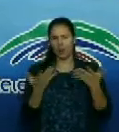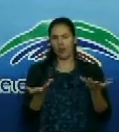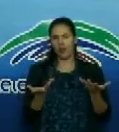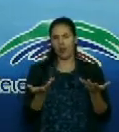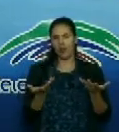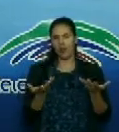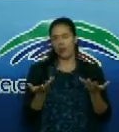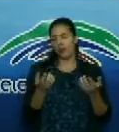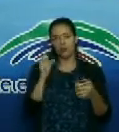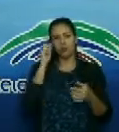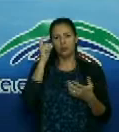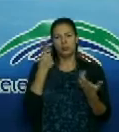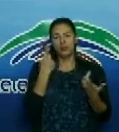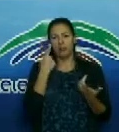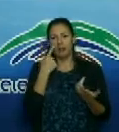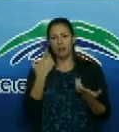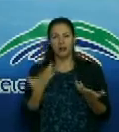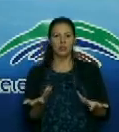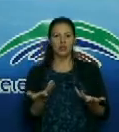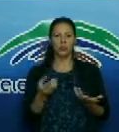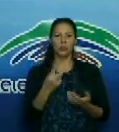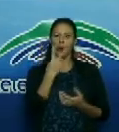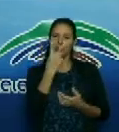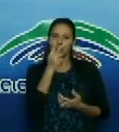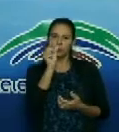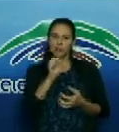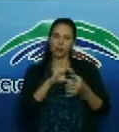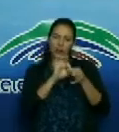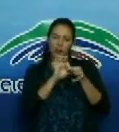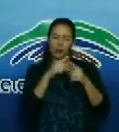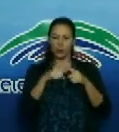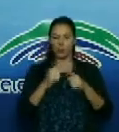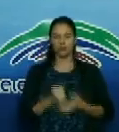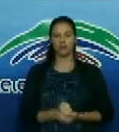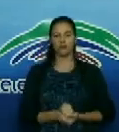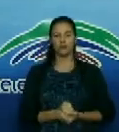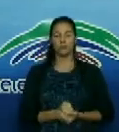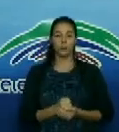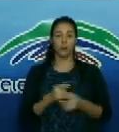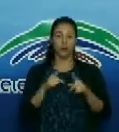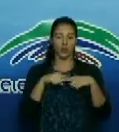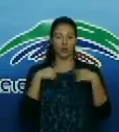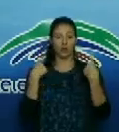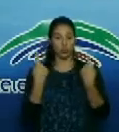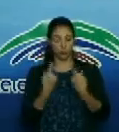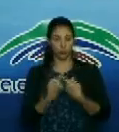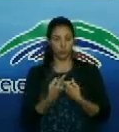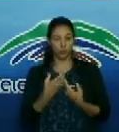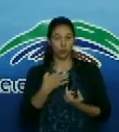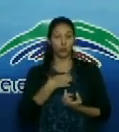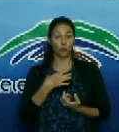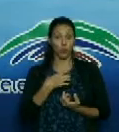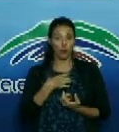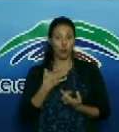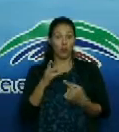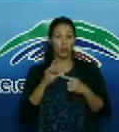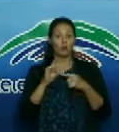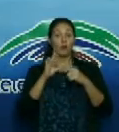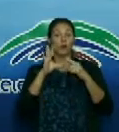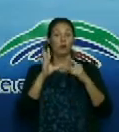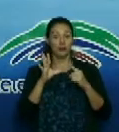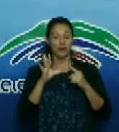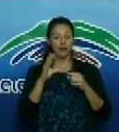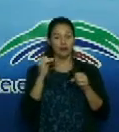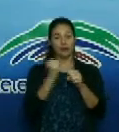intensiva atendiendo a pacientes que estaban muy delicados. Bueno, nosotros tuvimos la dicha de trabajar con una